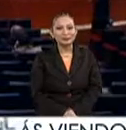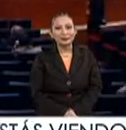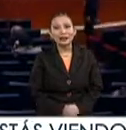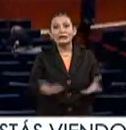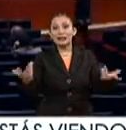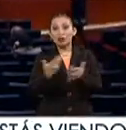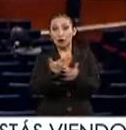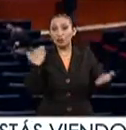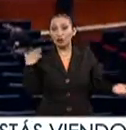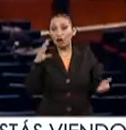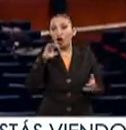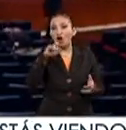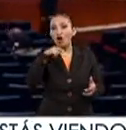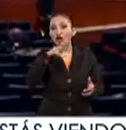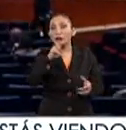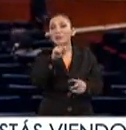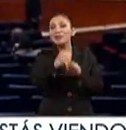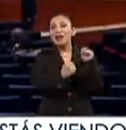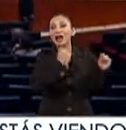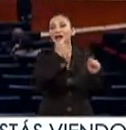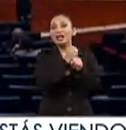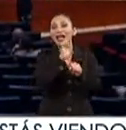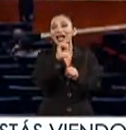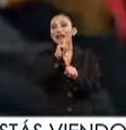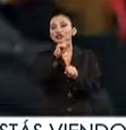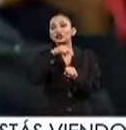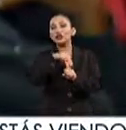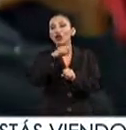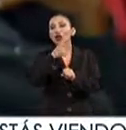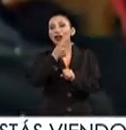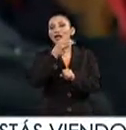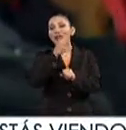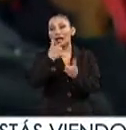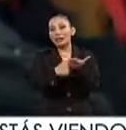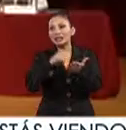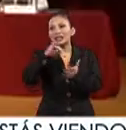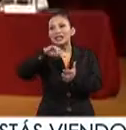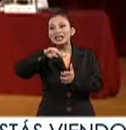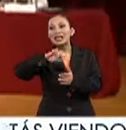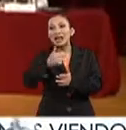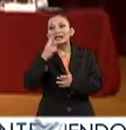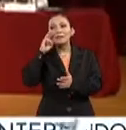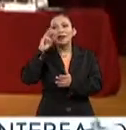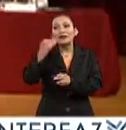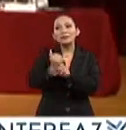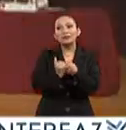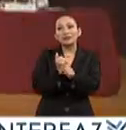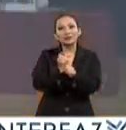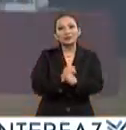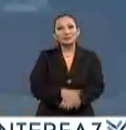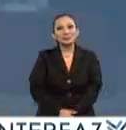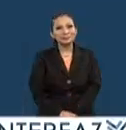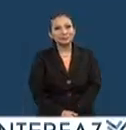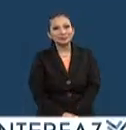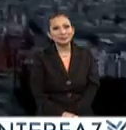Se llevó a cabo el coloquio 20 años de etnografía colectiva en el INAH. No dejes de ver nuestro reportaje.